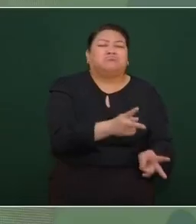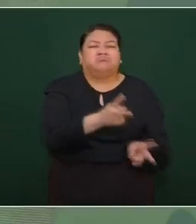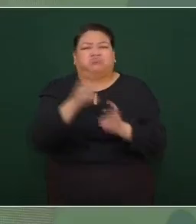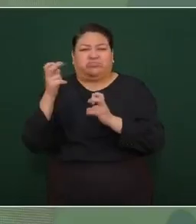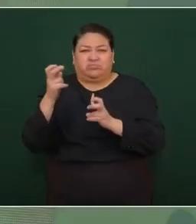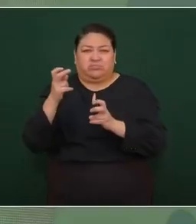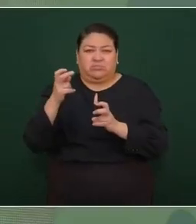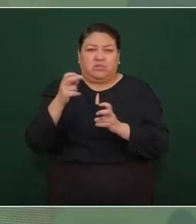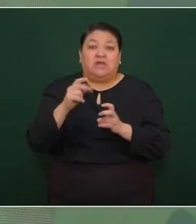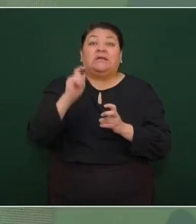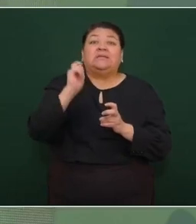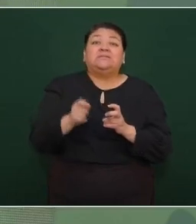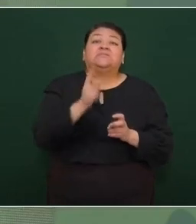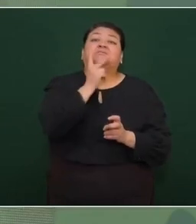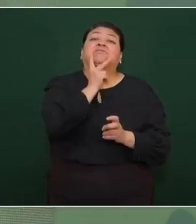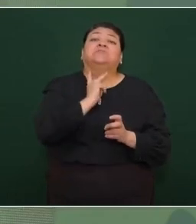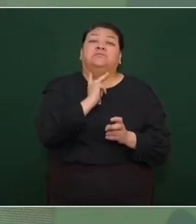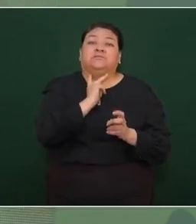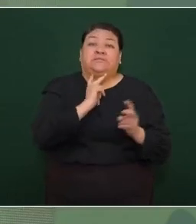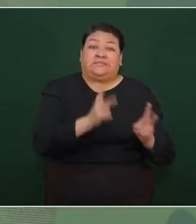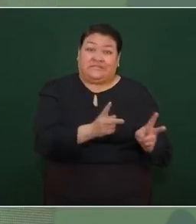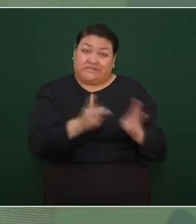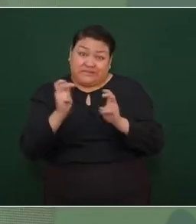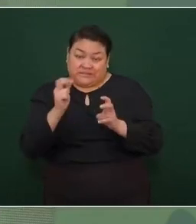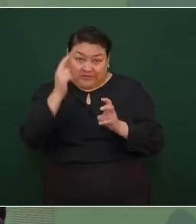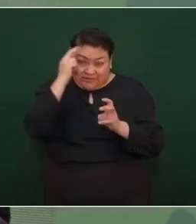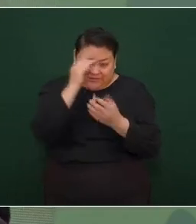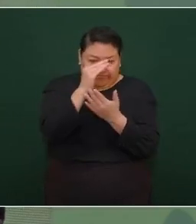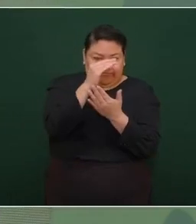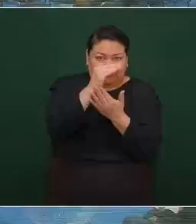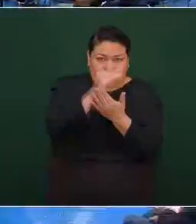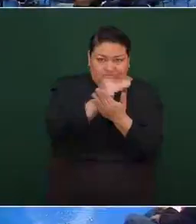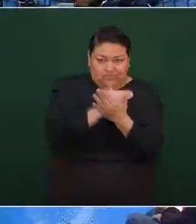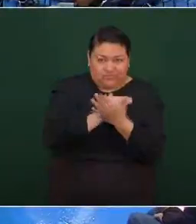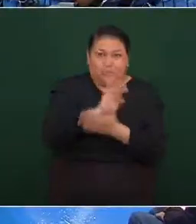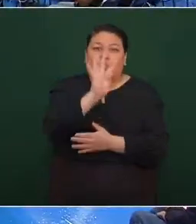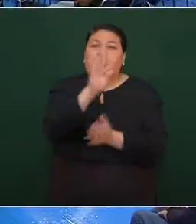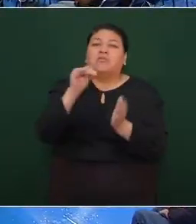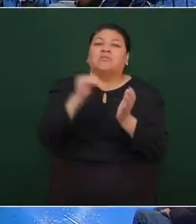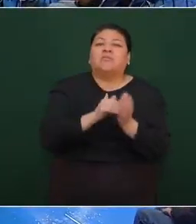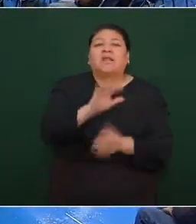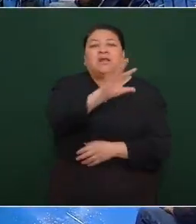bajado a 4 mil 500,